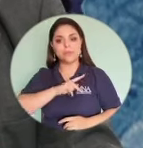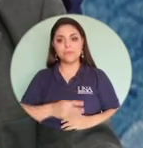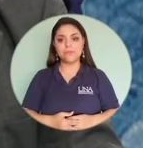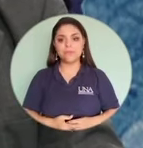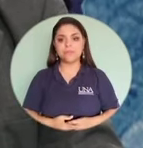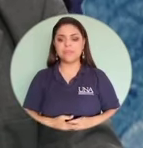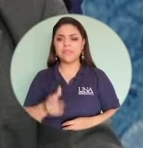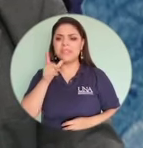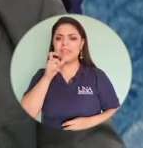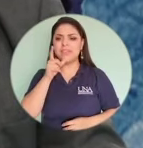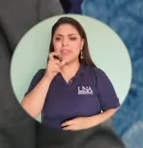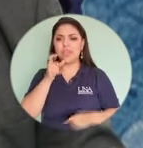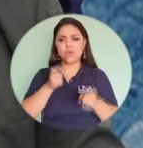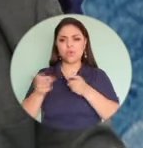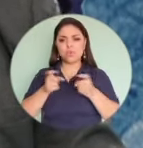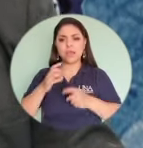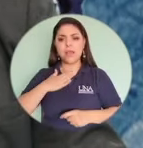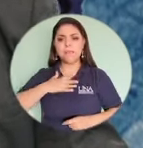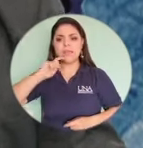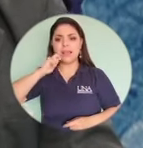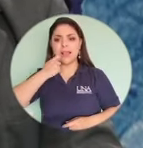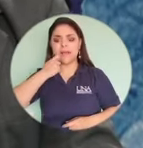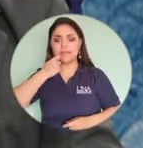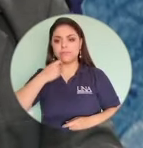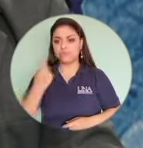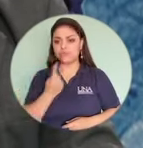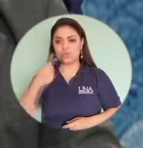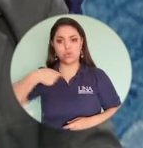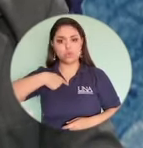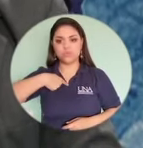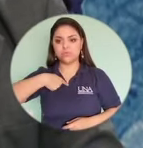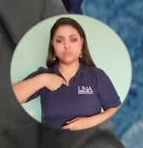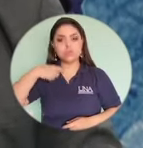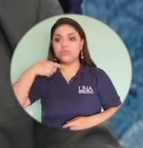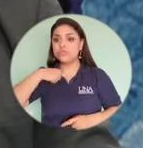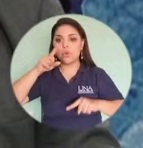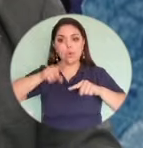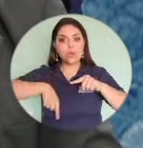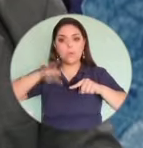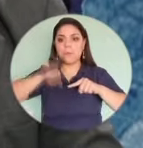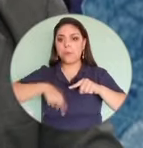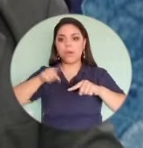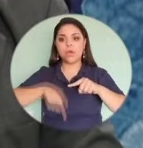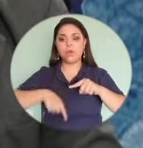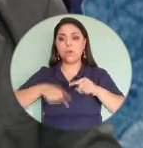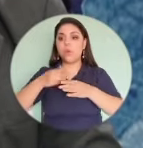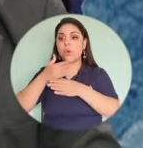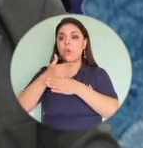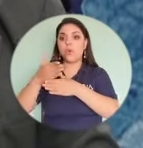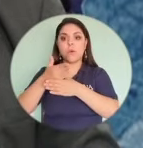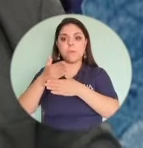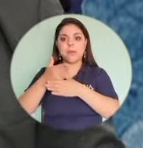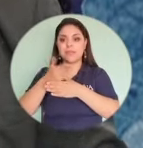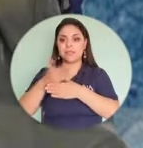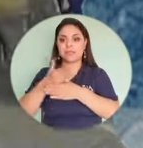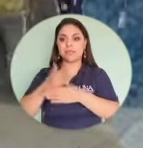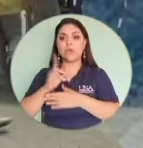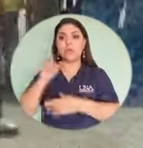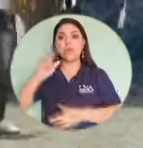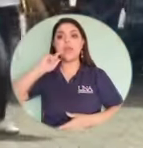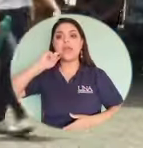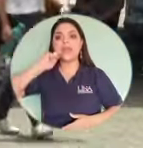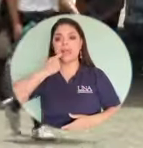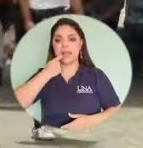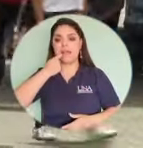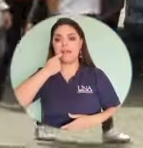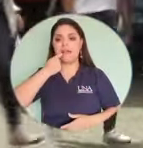Entonces, ¿quiénes manejan mis claves? Solamente mi persona. Yo no puedo compartir una clave, compartir una